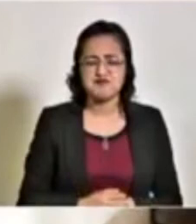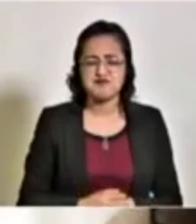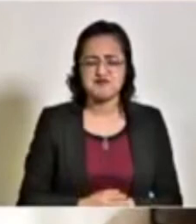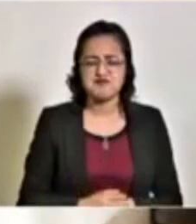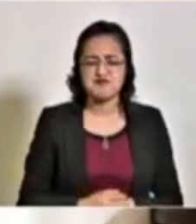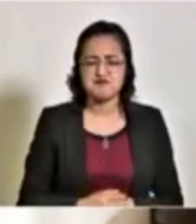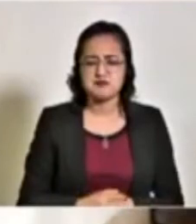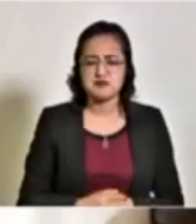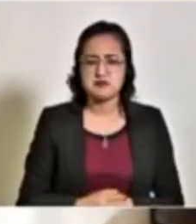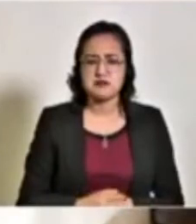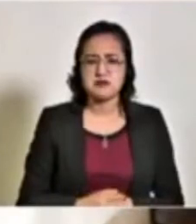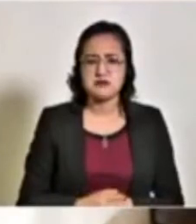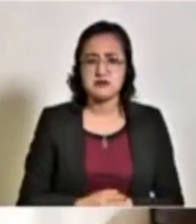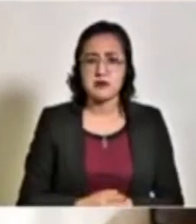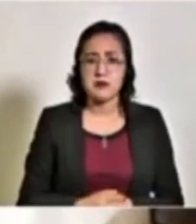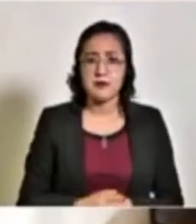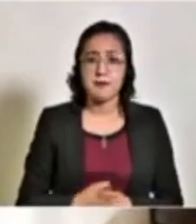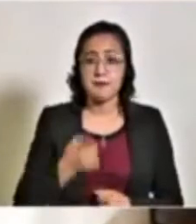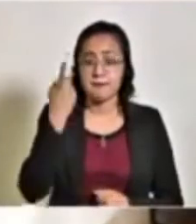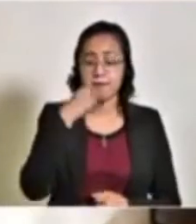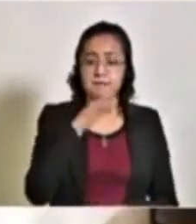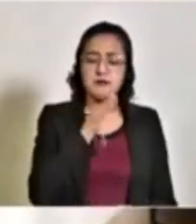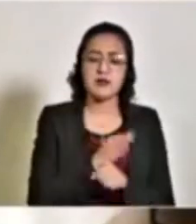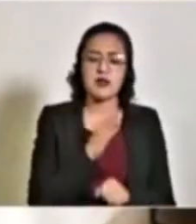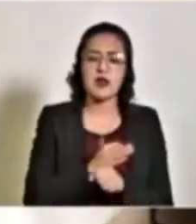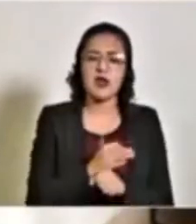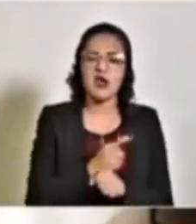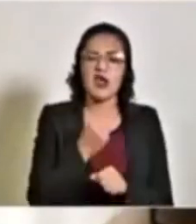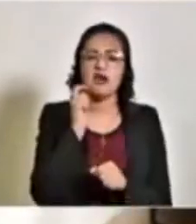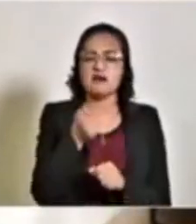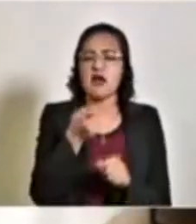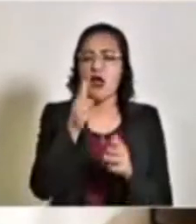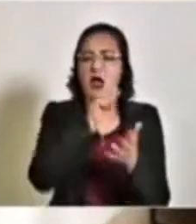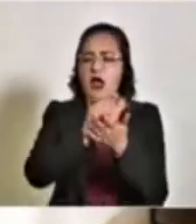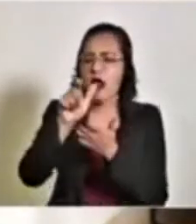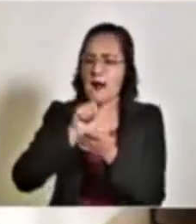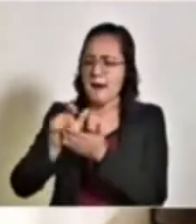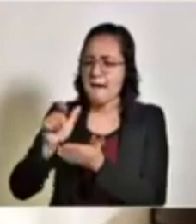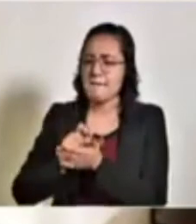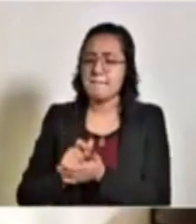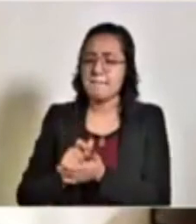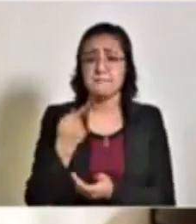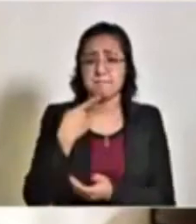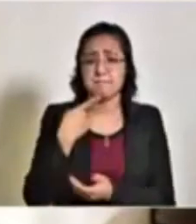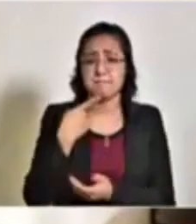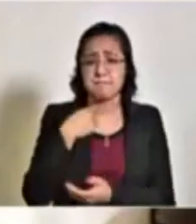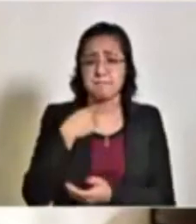para el propósito que fueron comprados, pero que existen.